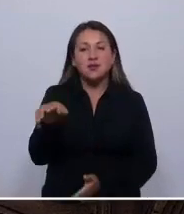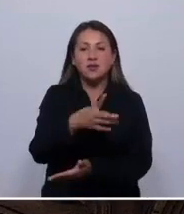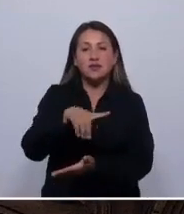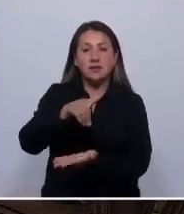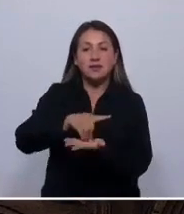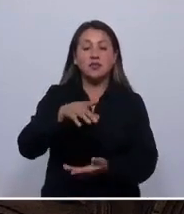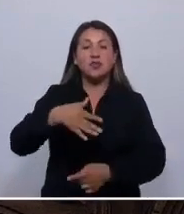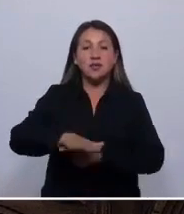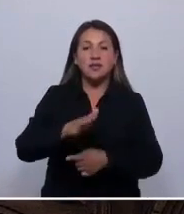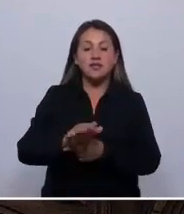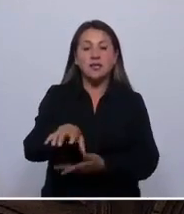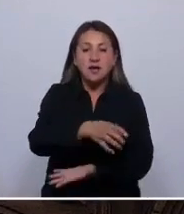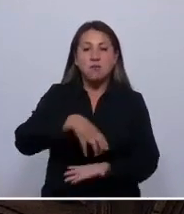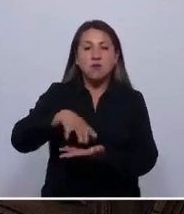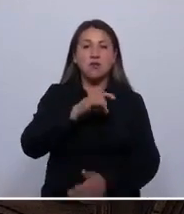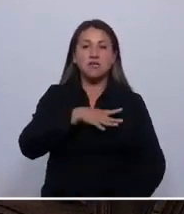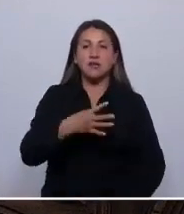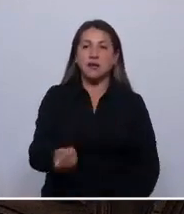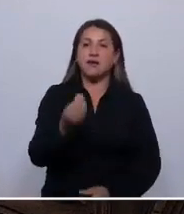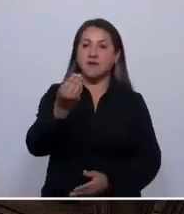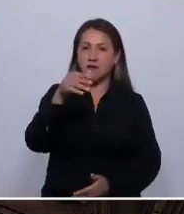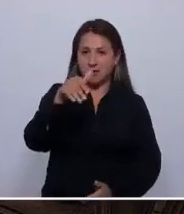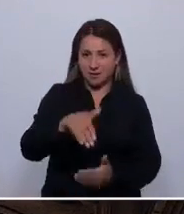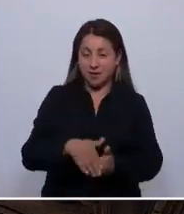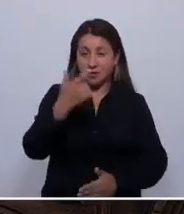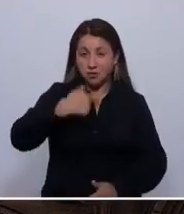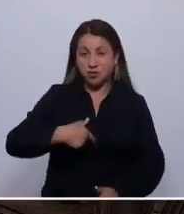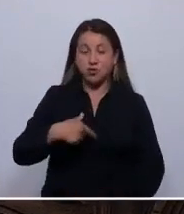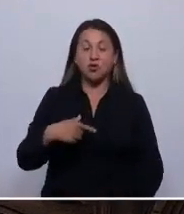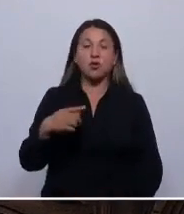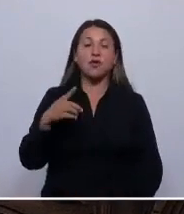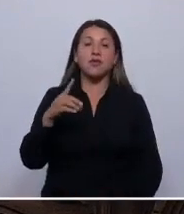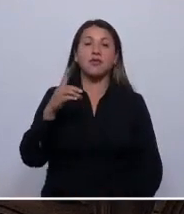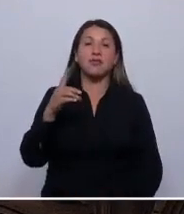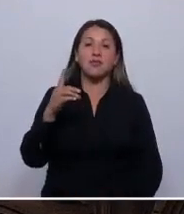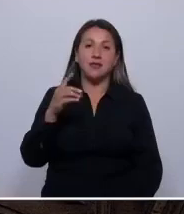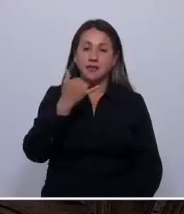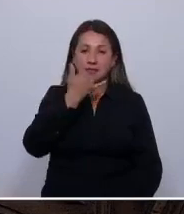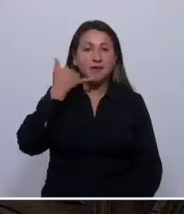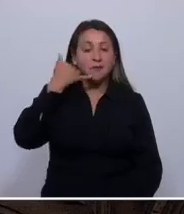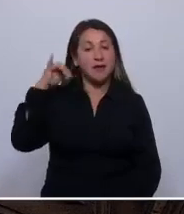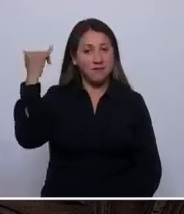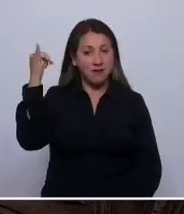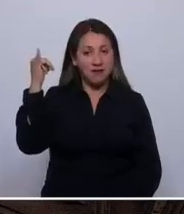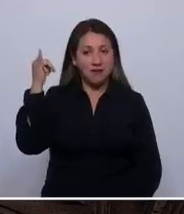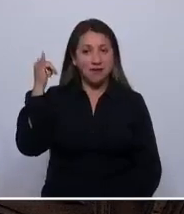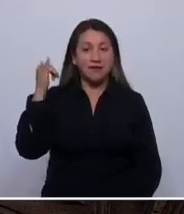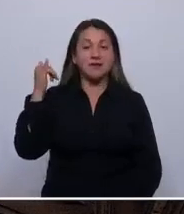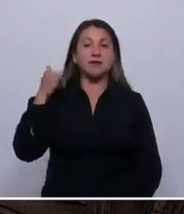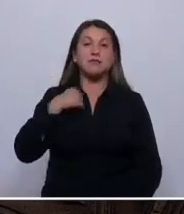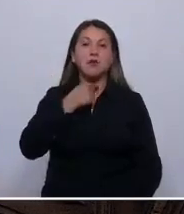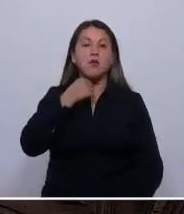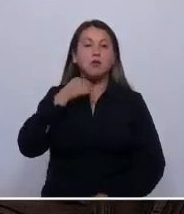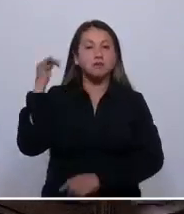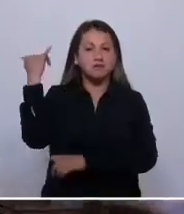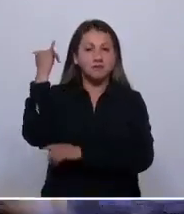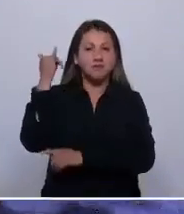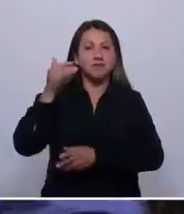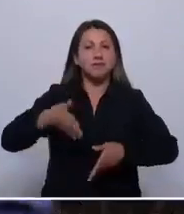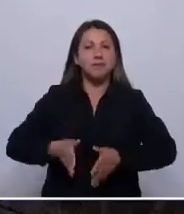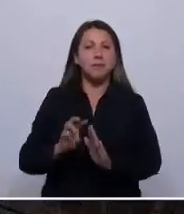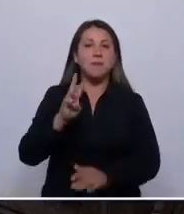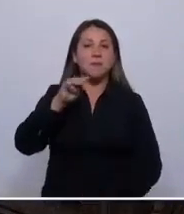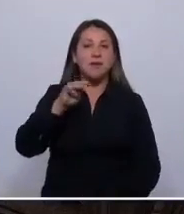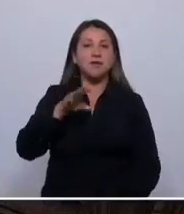Pueblos de Chile, buenas tardes. Soy Damaris Abarca González, renguina, ajedrecista y madre por decisión.